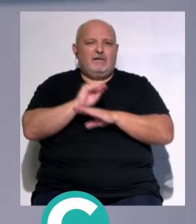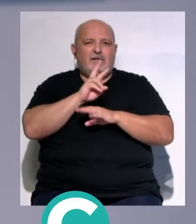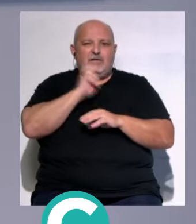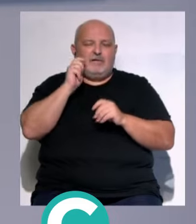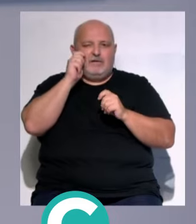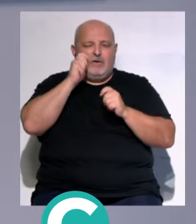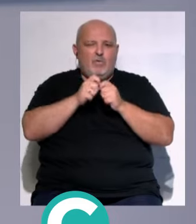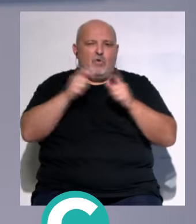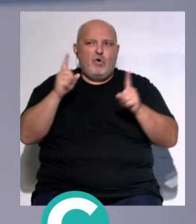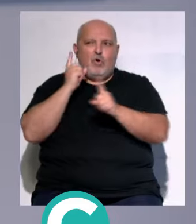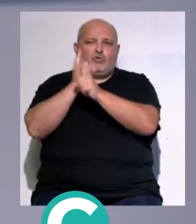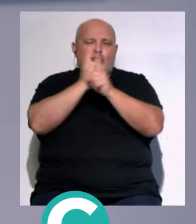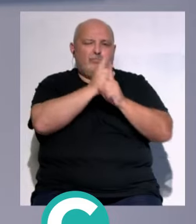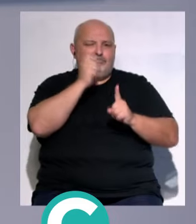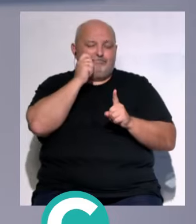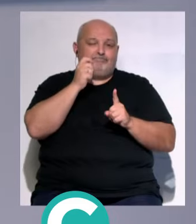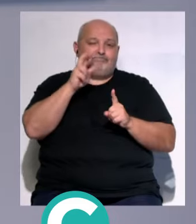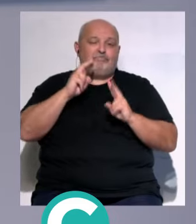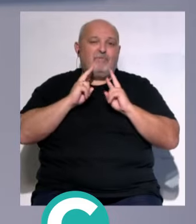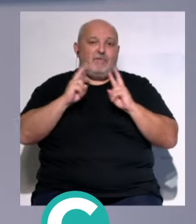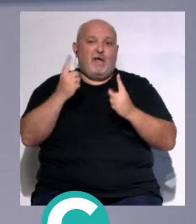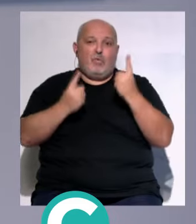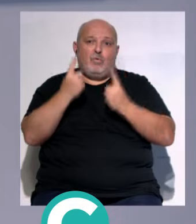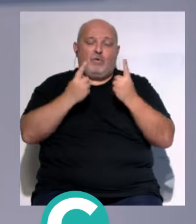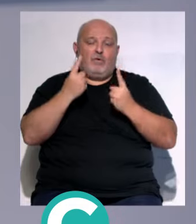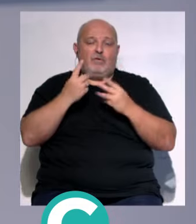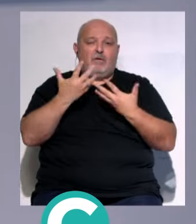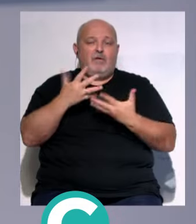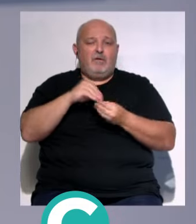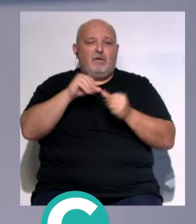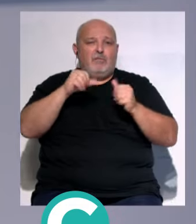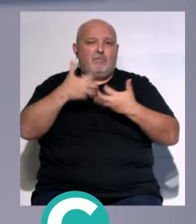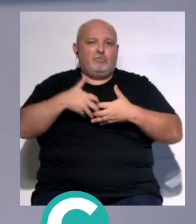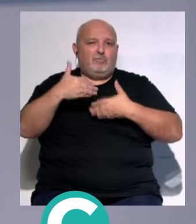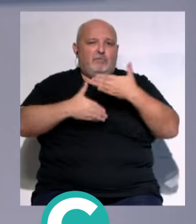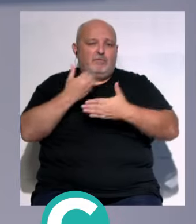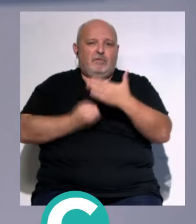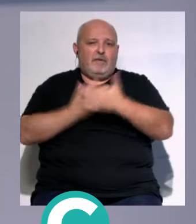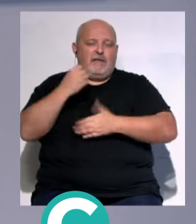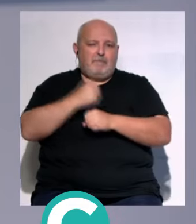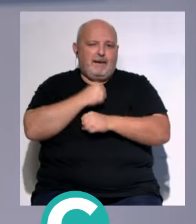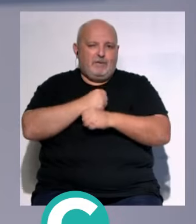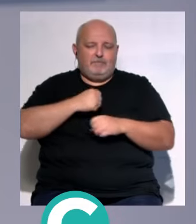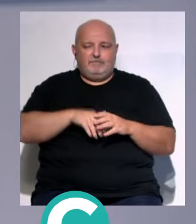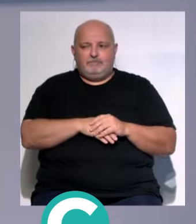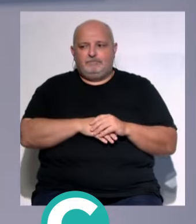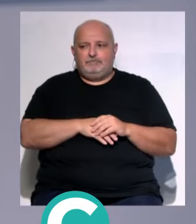turismofobia... ...defendiendo los beneficios del sector turístico... ...como motor económico y generador de empleo.